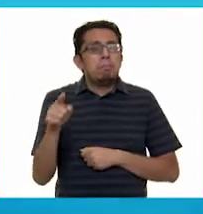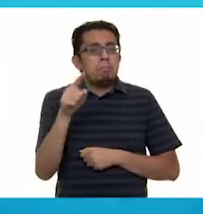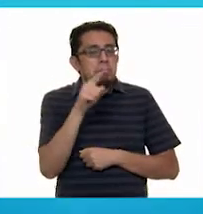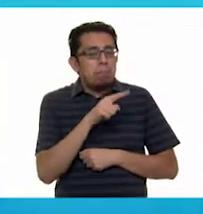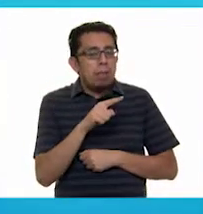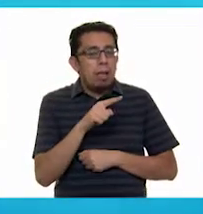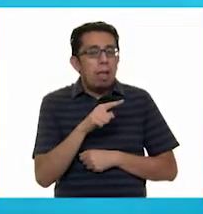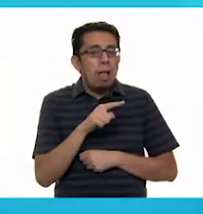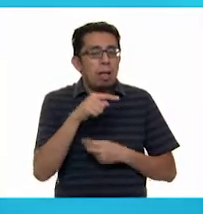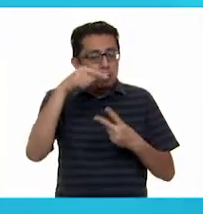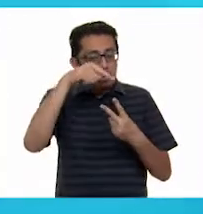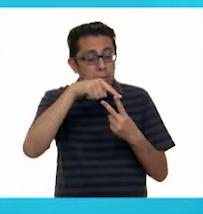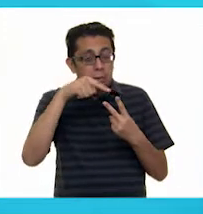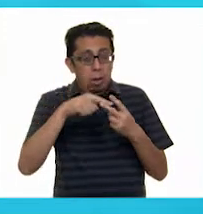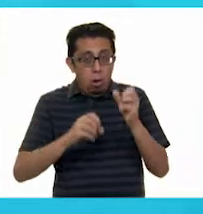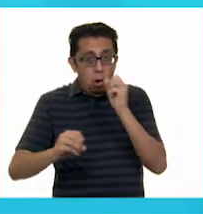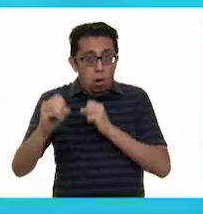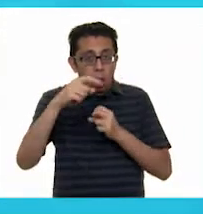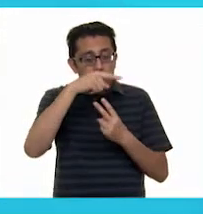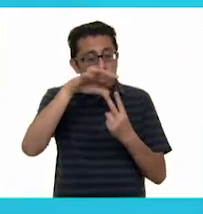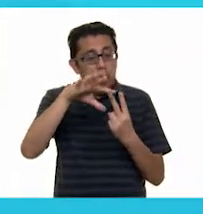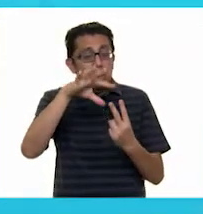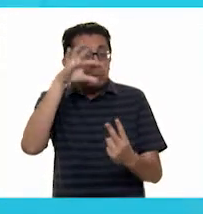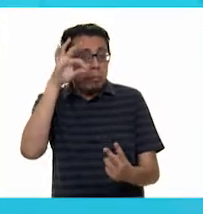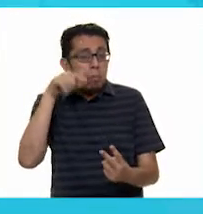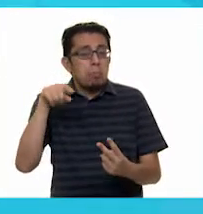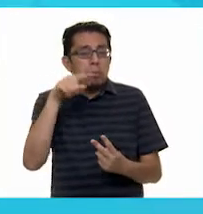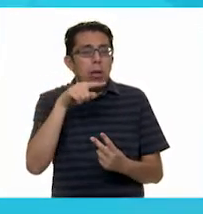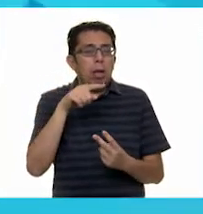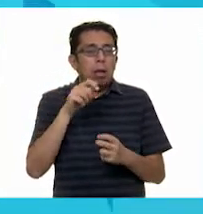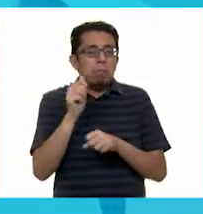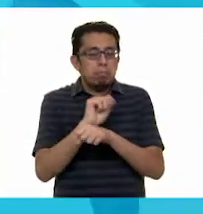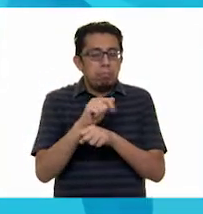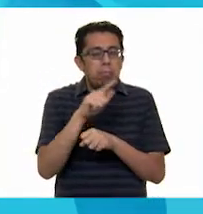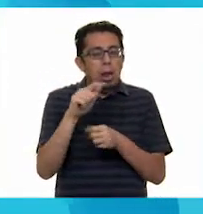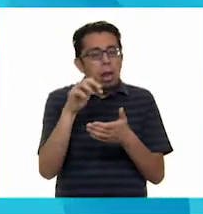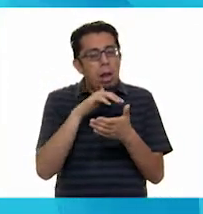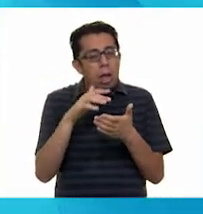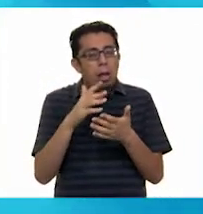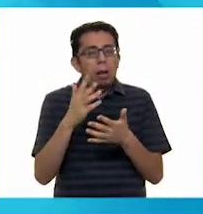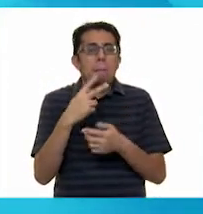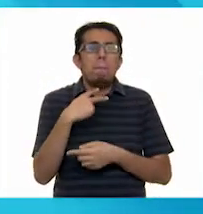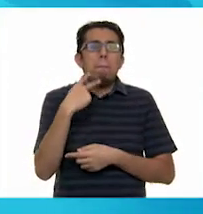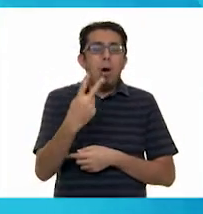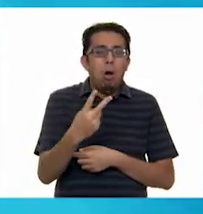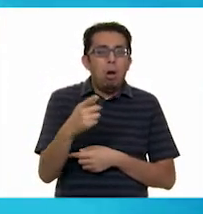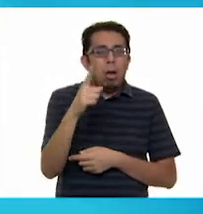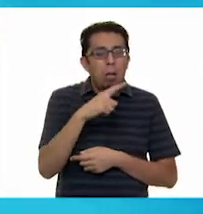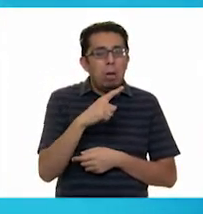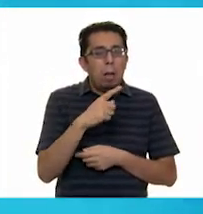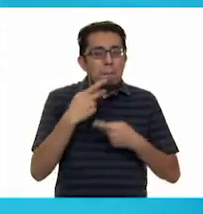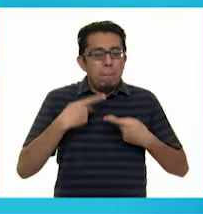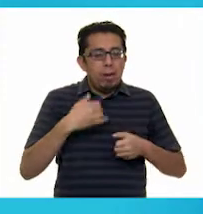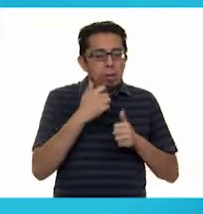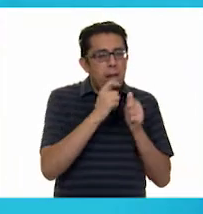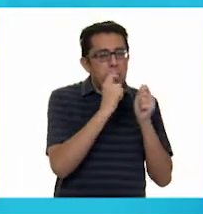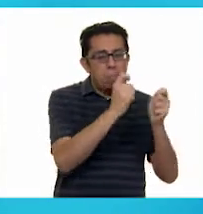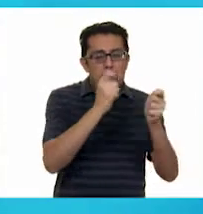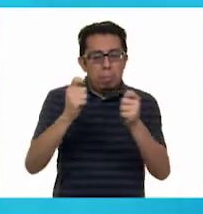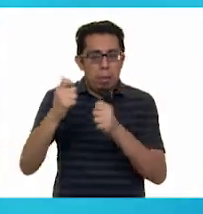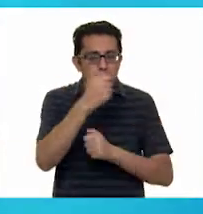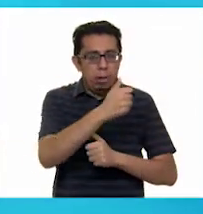de las dos obras para representarla. Léanla en voz alta. Distribuyan los personajes. Bien, entonces